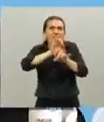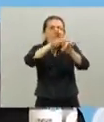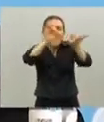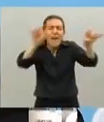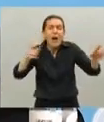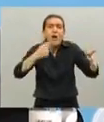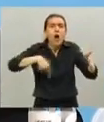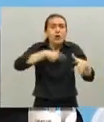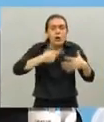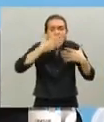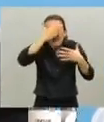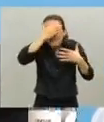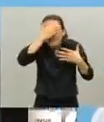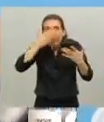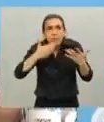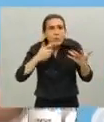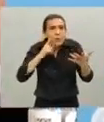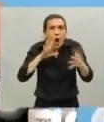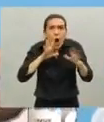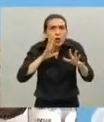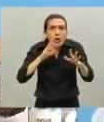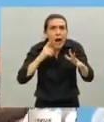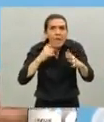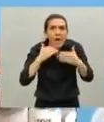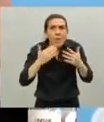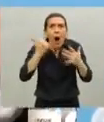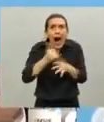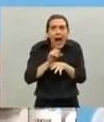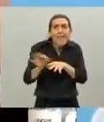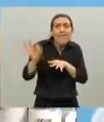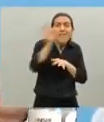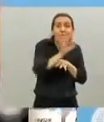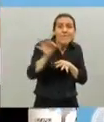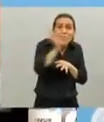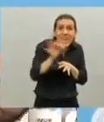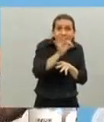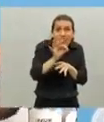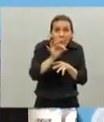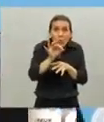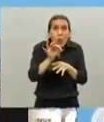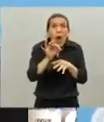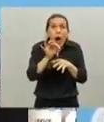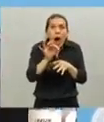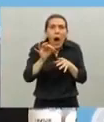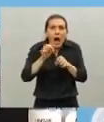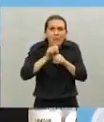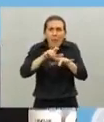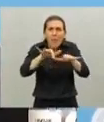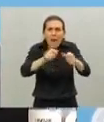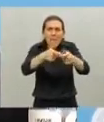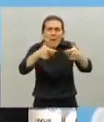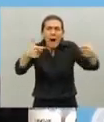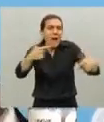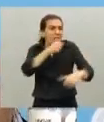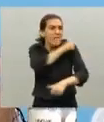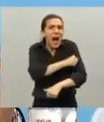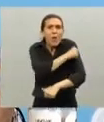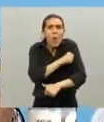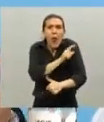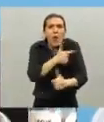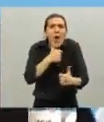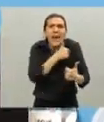estamos en una pandemia donde hay un virus que no tiene vacuna ni tiene remedio lo